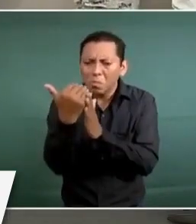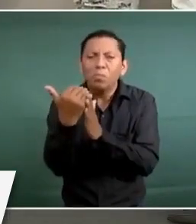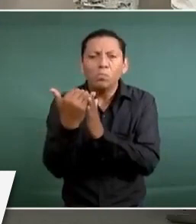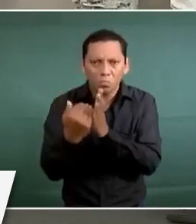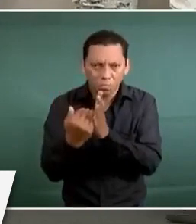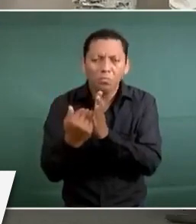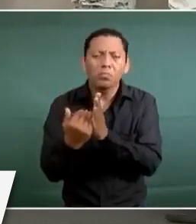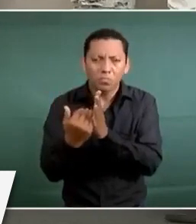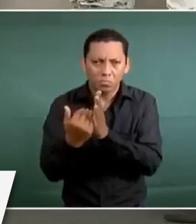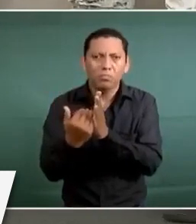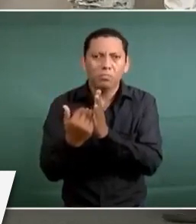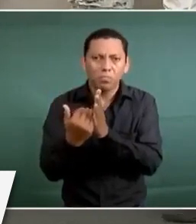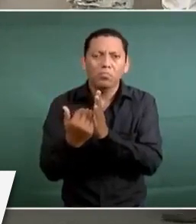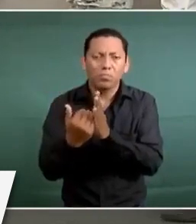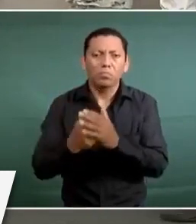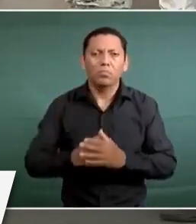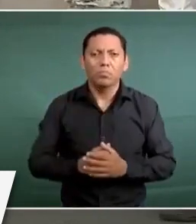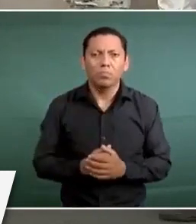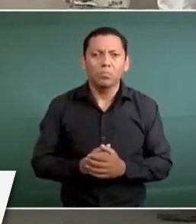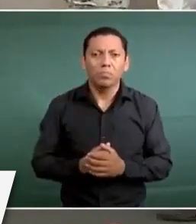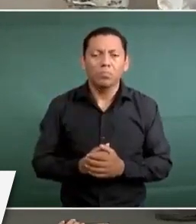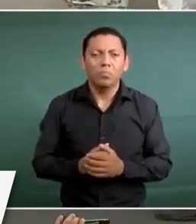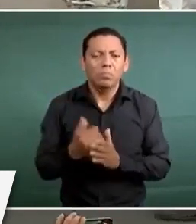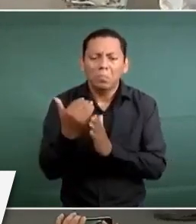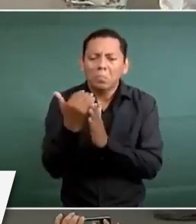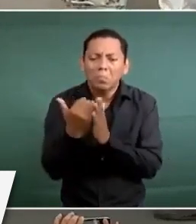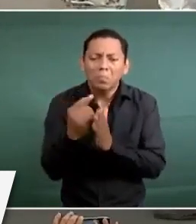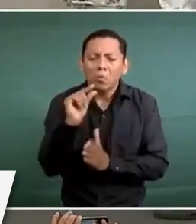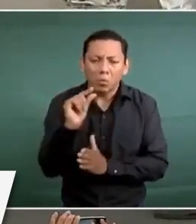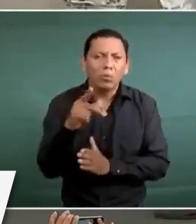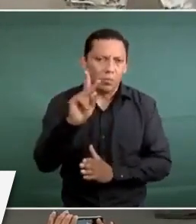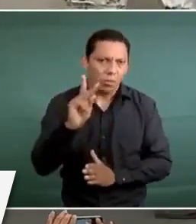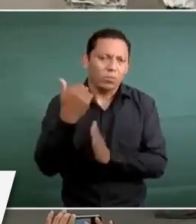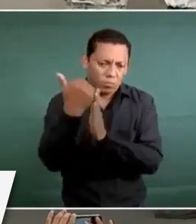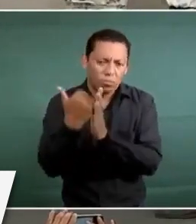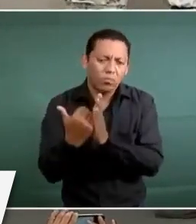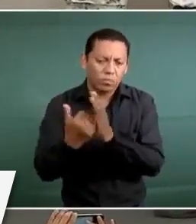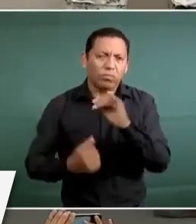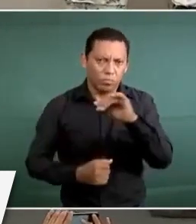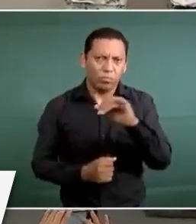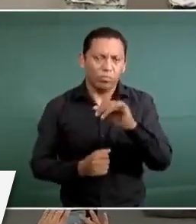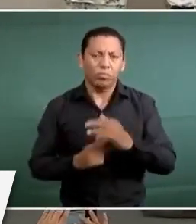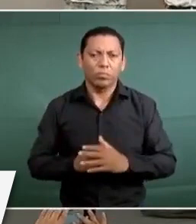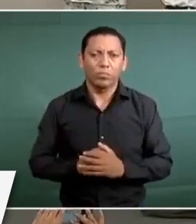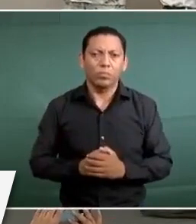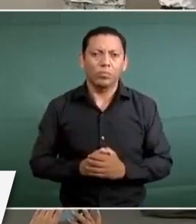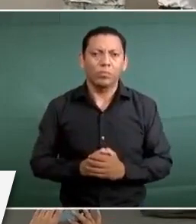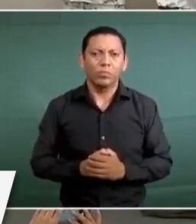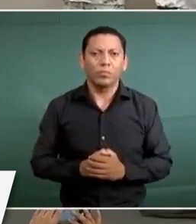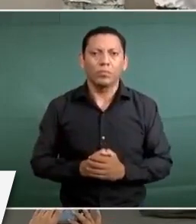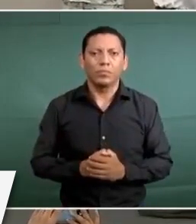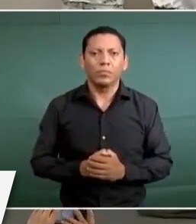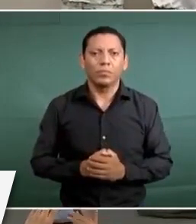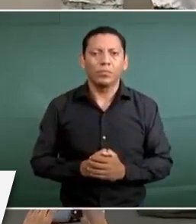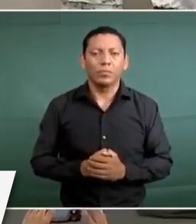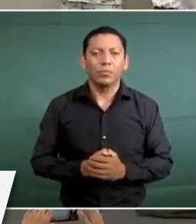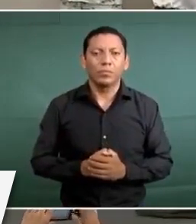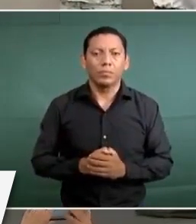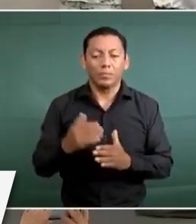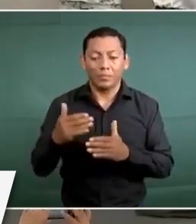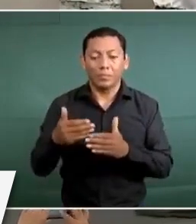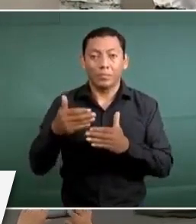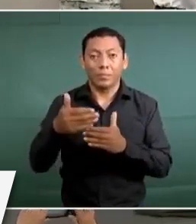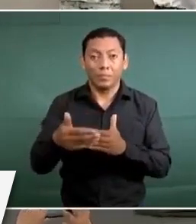mínima, pero disminución, del día